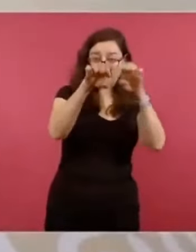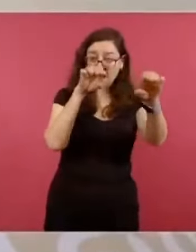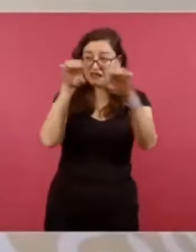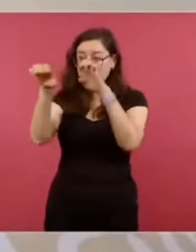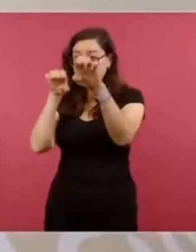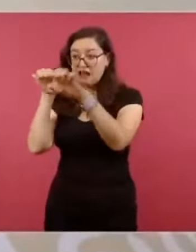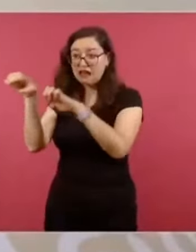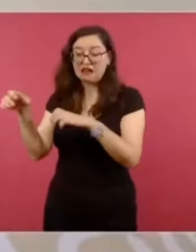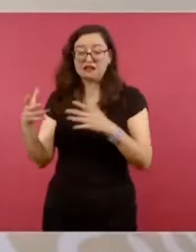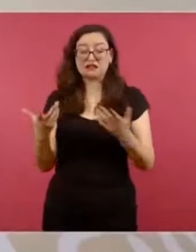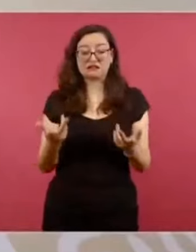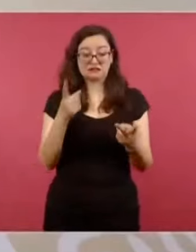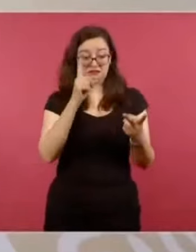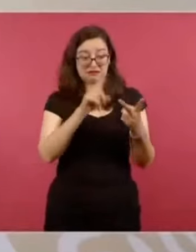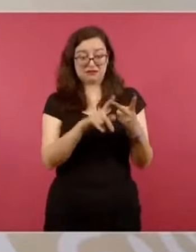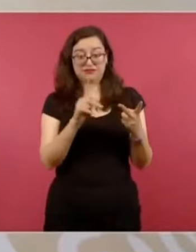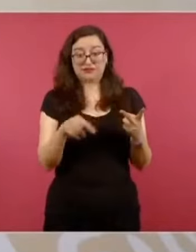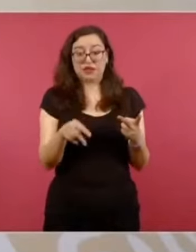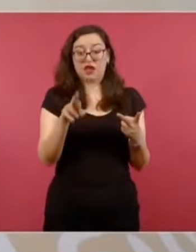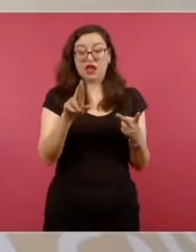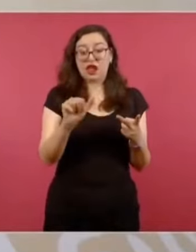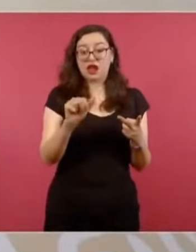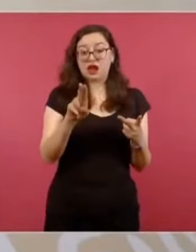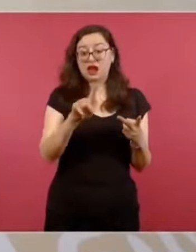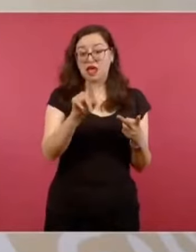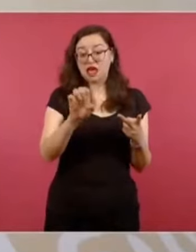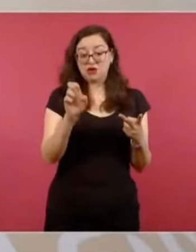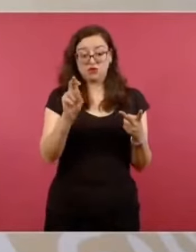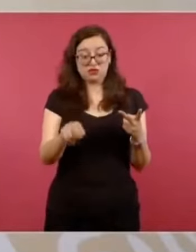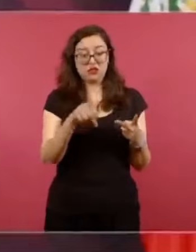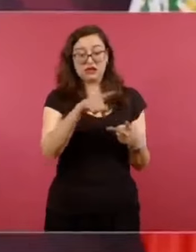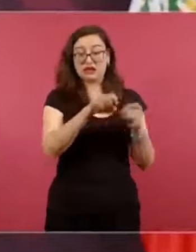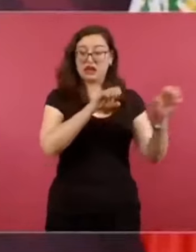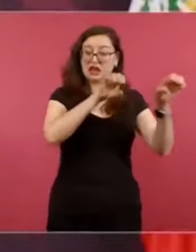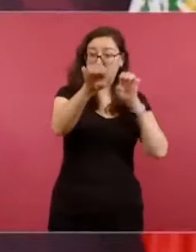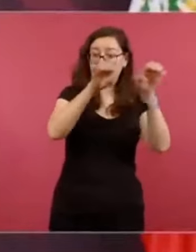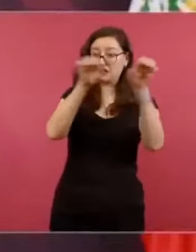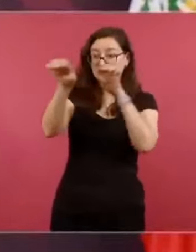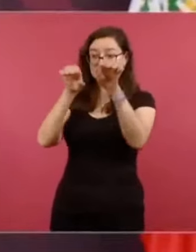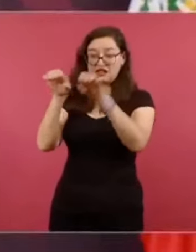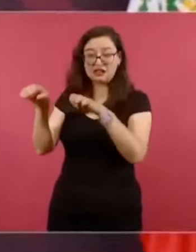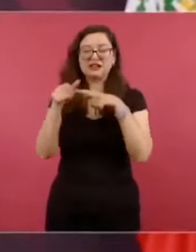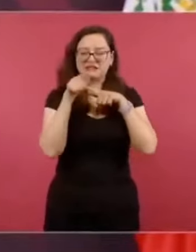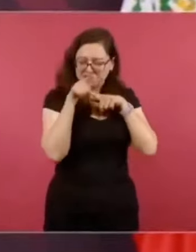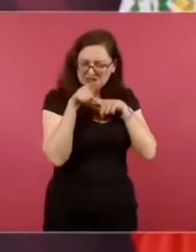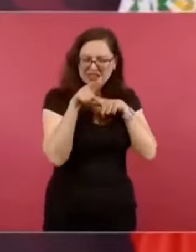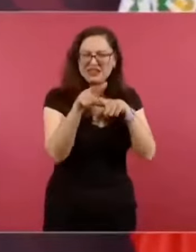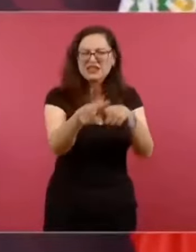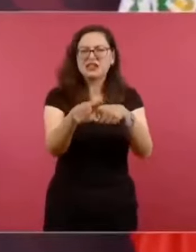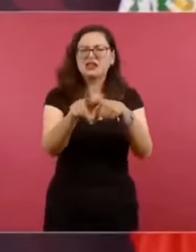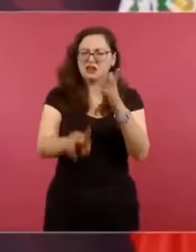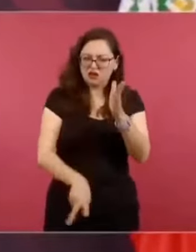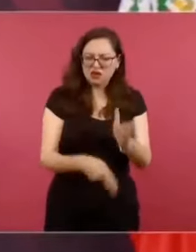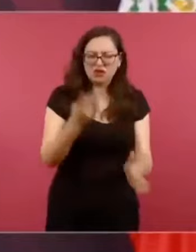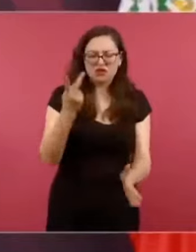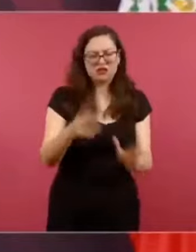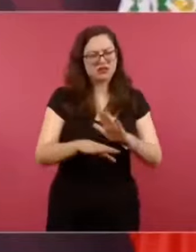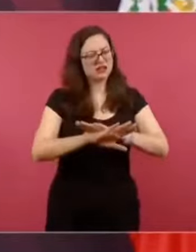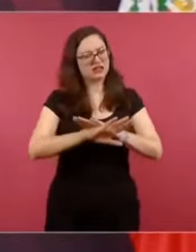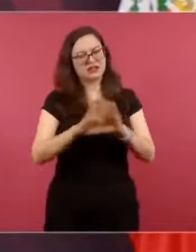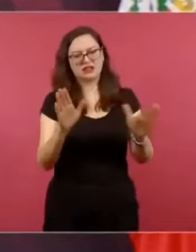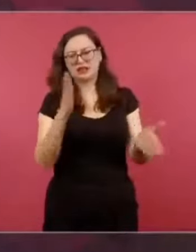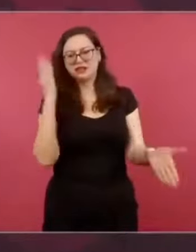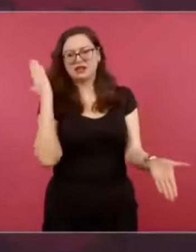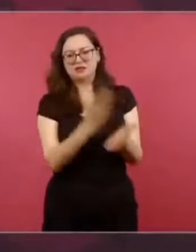no escucho a… ¿cómo se llama este